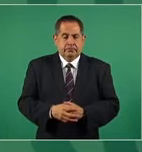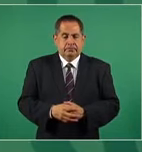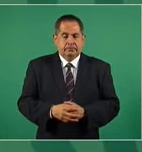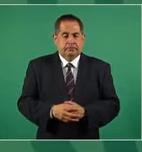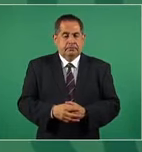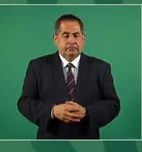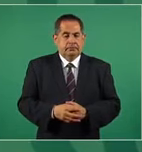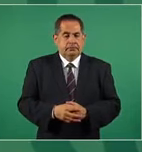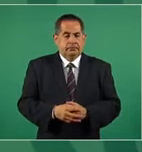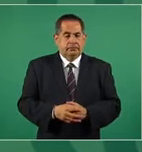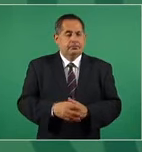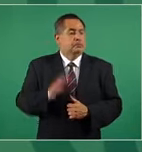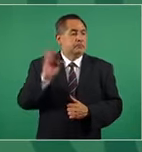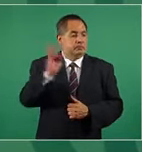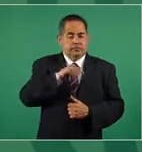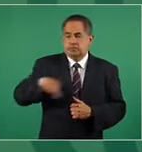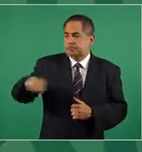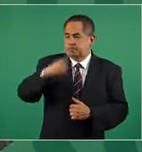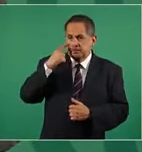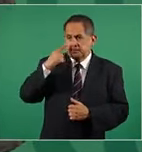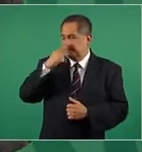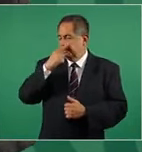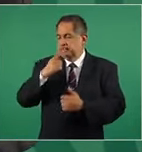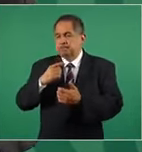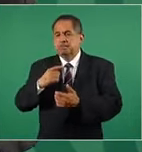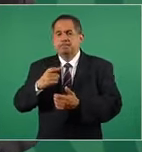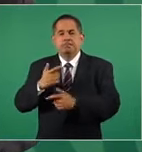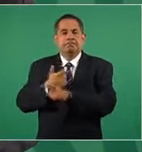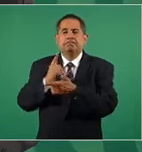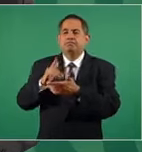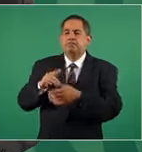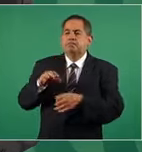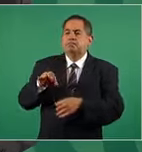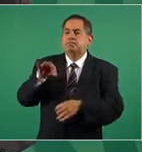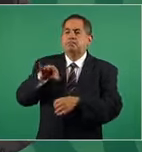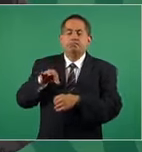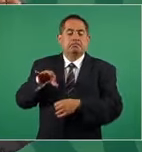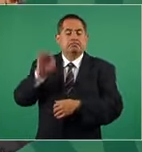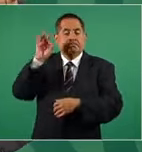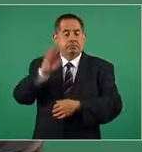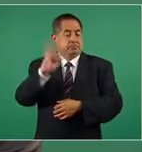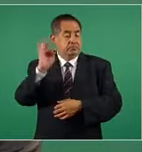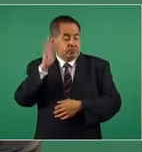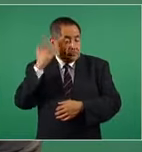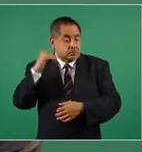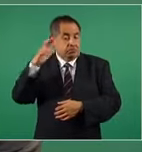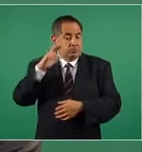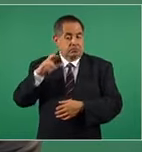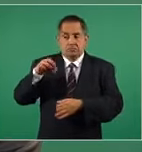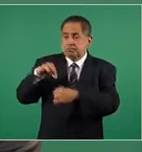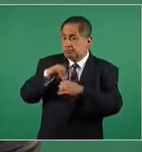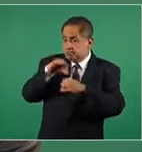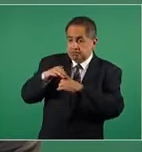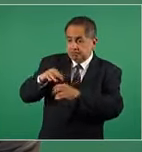si hubiese habido democracia, si se hubiese respetado del voto de los ciudadanos,